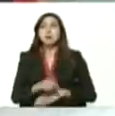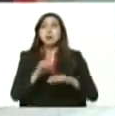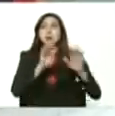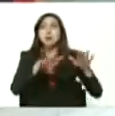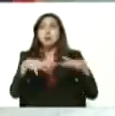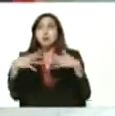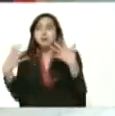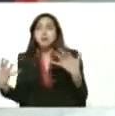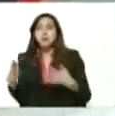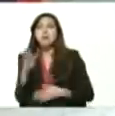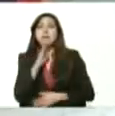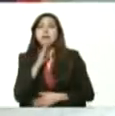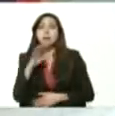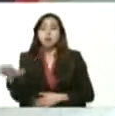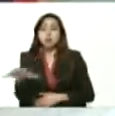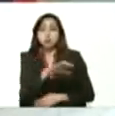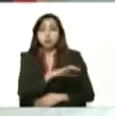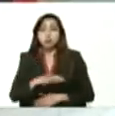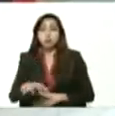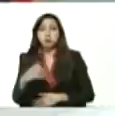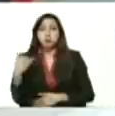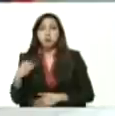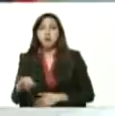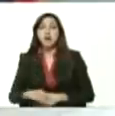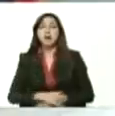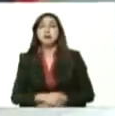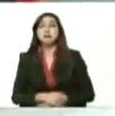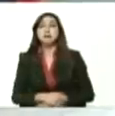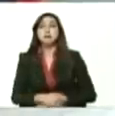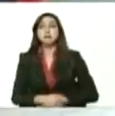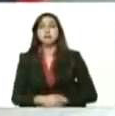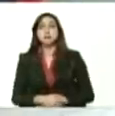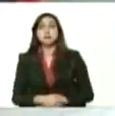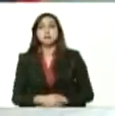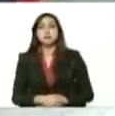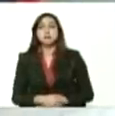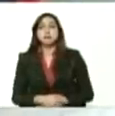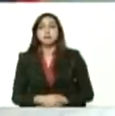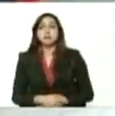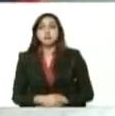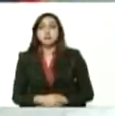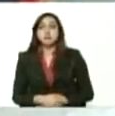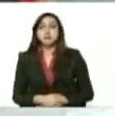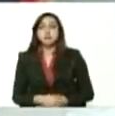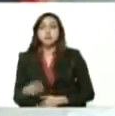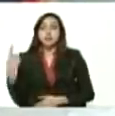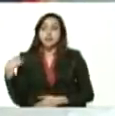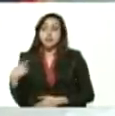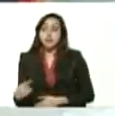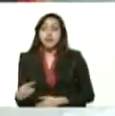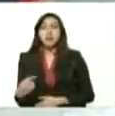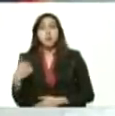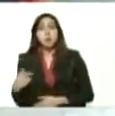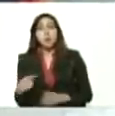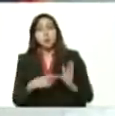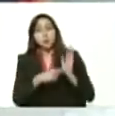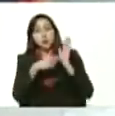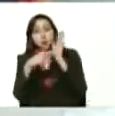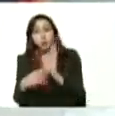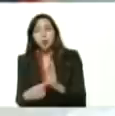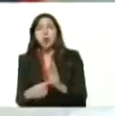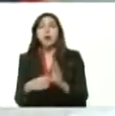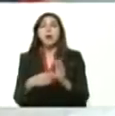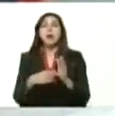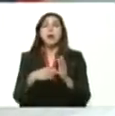tenemos, de los 19 bancos que tenemos, presidente, tenemos cuentas corrientes en moneda extranjera